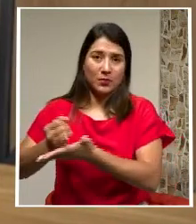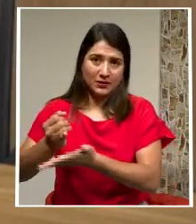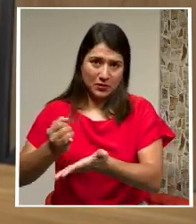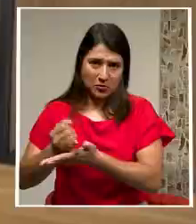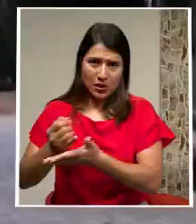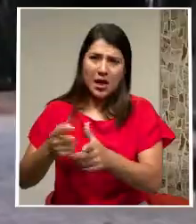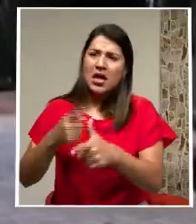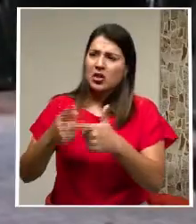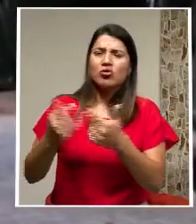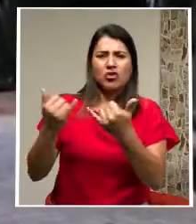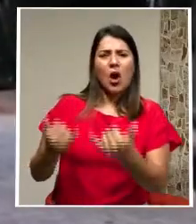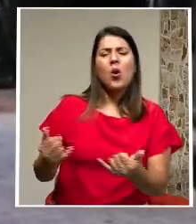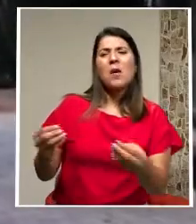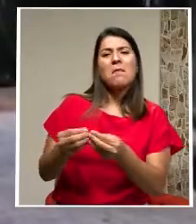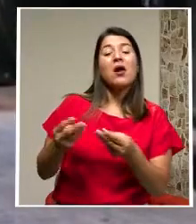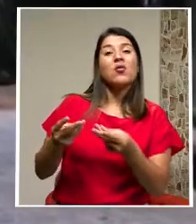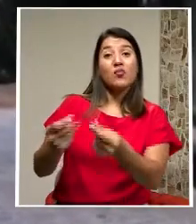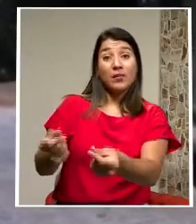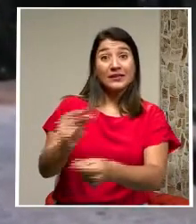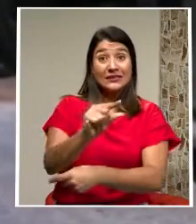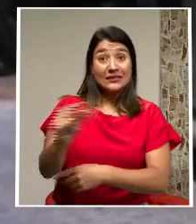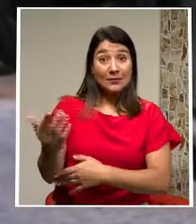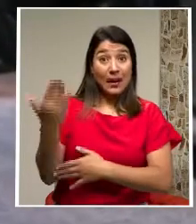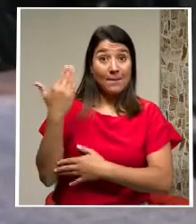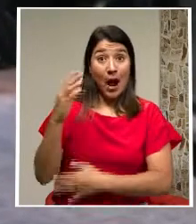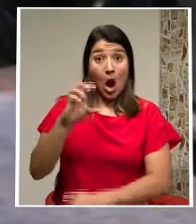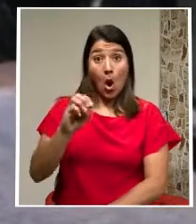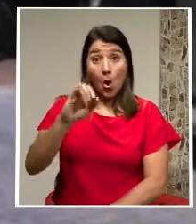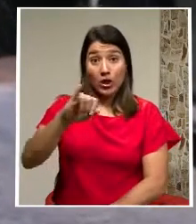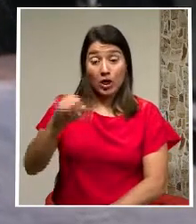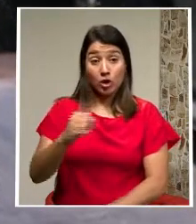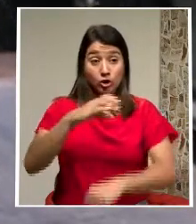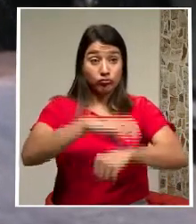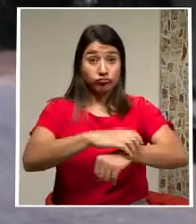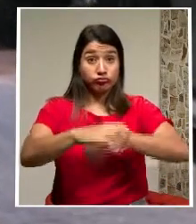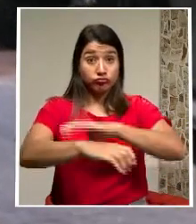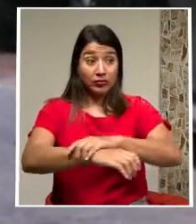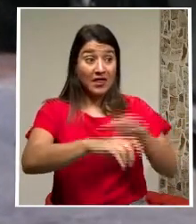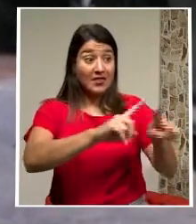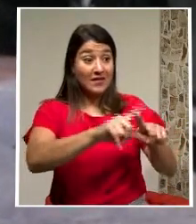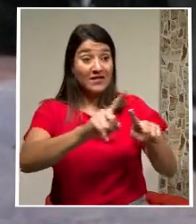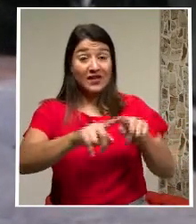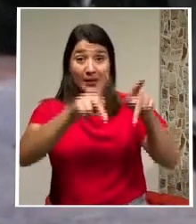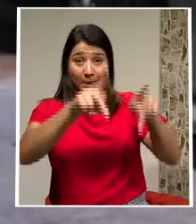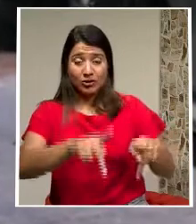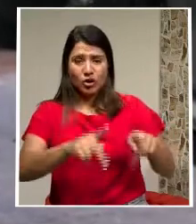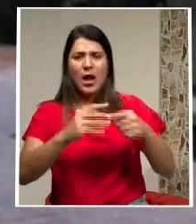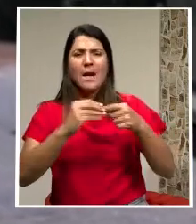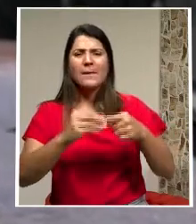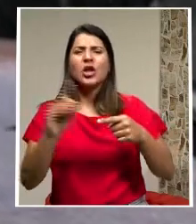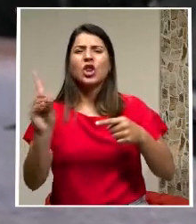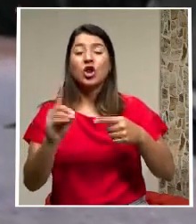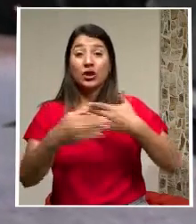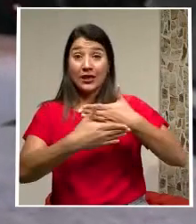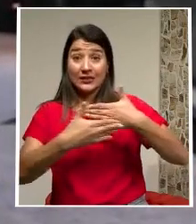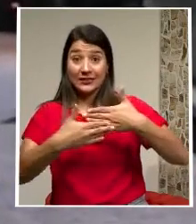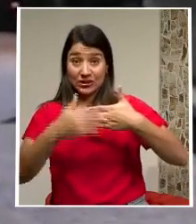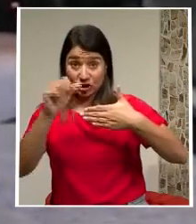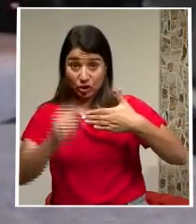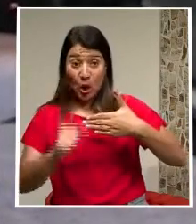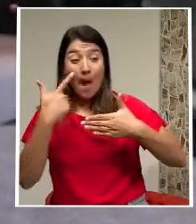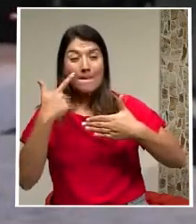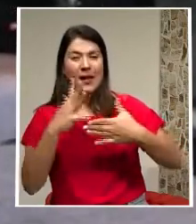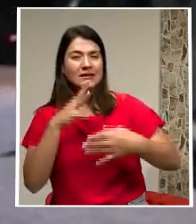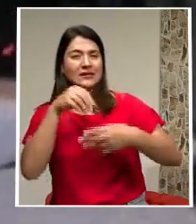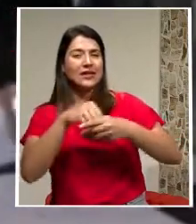una vía mucho más expedida la semana anterior el OIJ detuvo a varias personas principalmente en la zona sur quienes al parecer forman parte de una